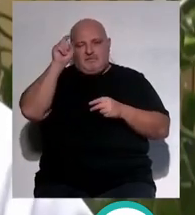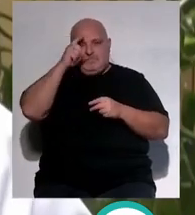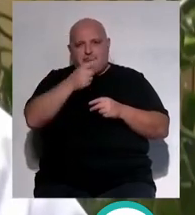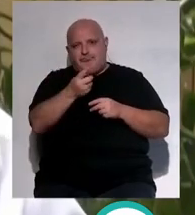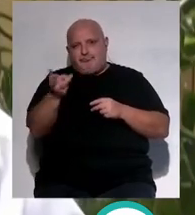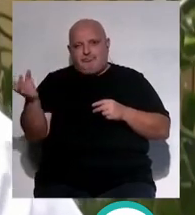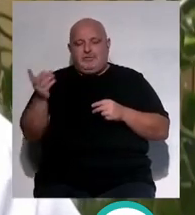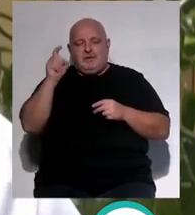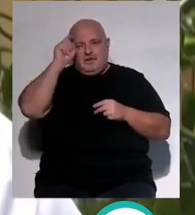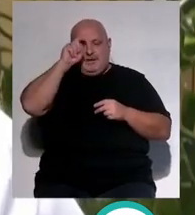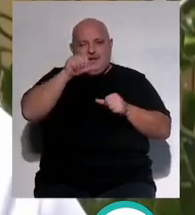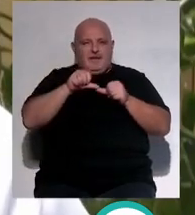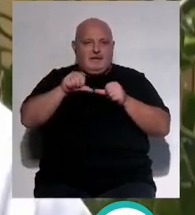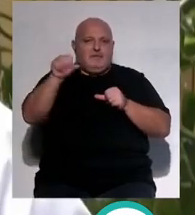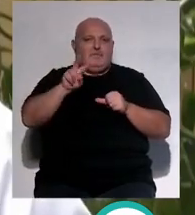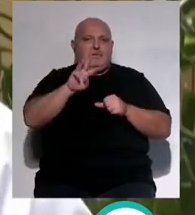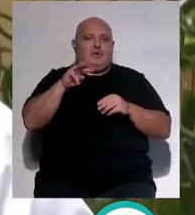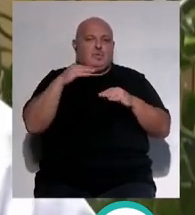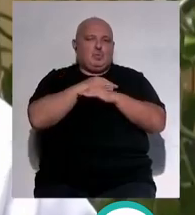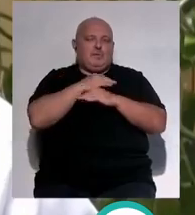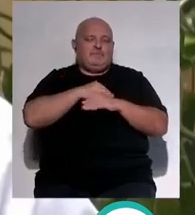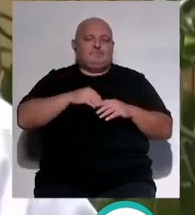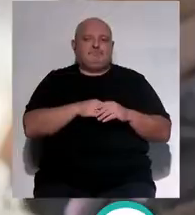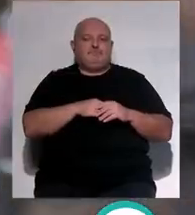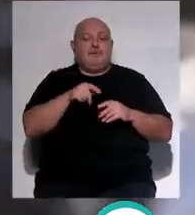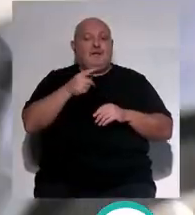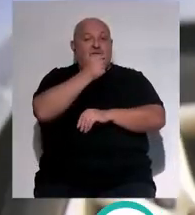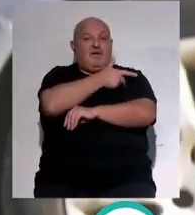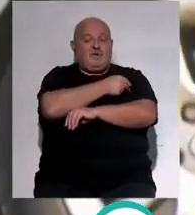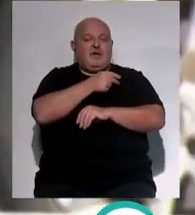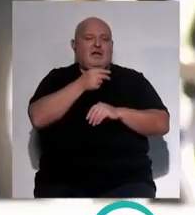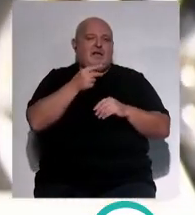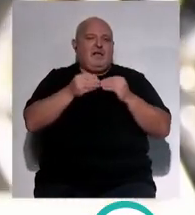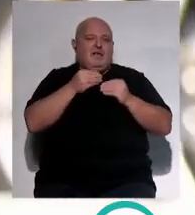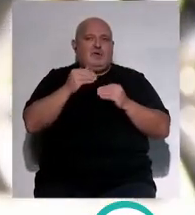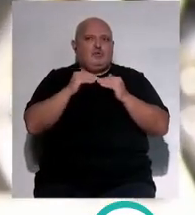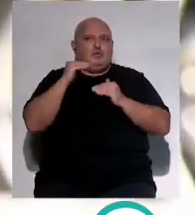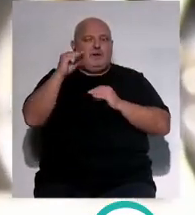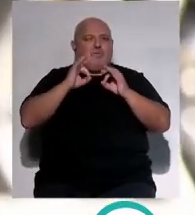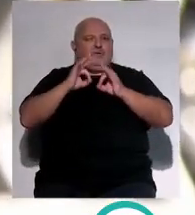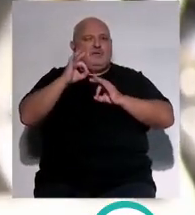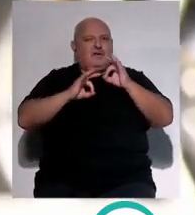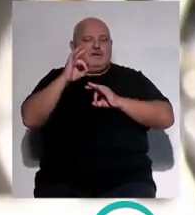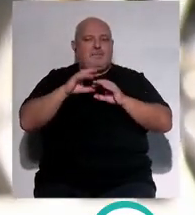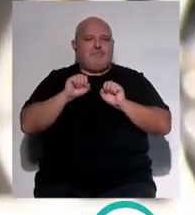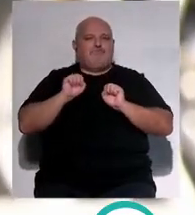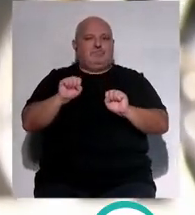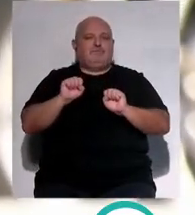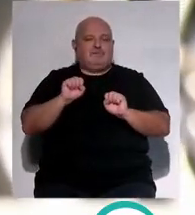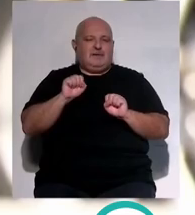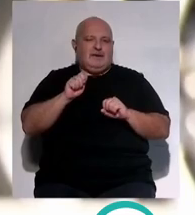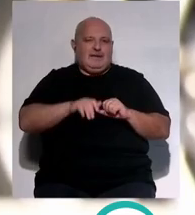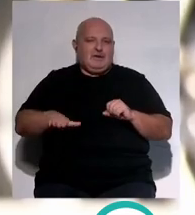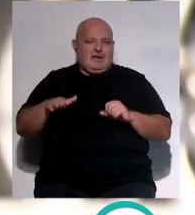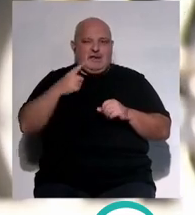y en concreto a los profes pues a partir del 23 de octubre. Con esta vacunación se pretende superar el porcentaje de inmunización en niños